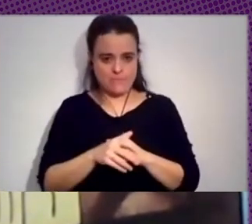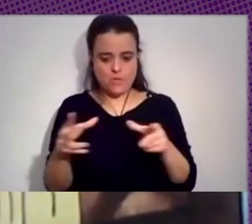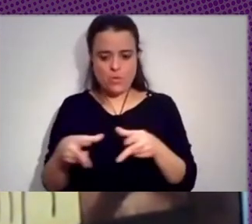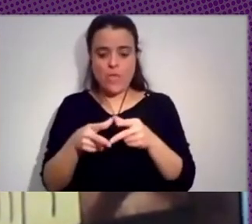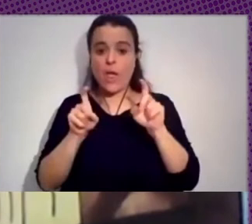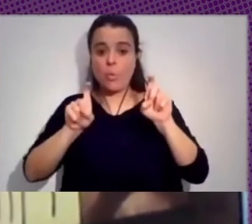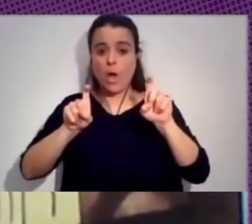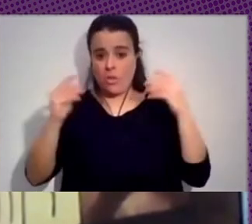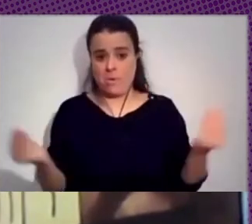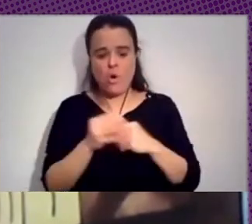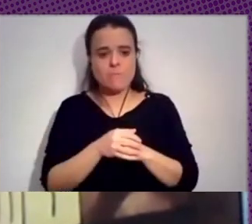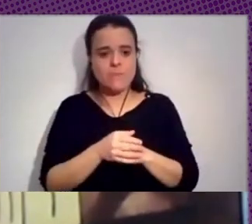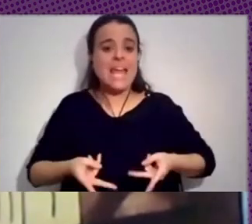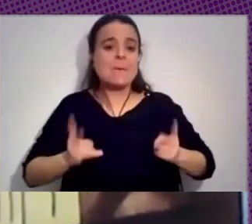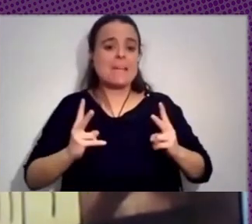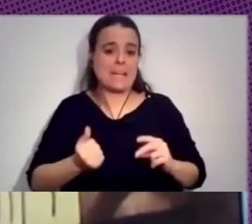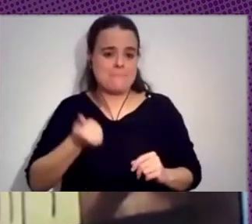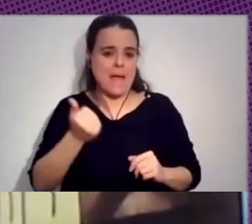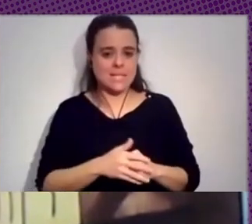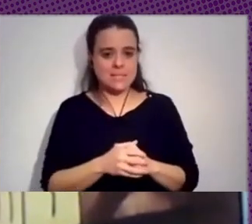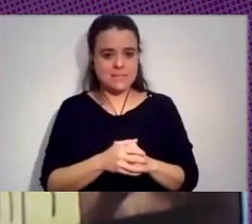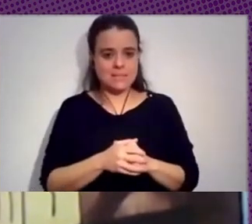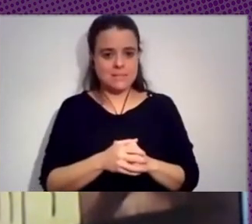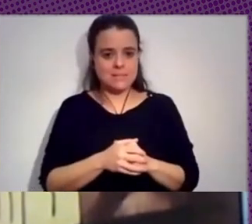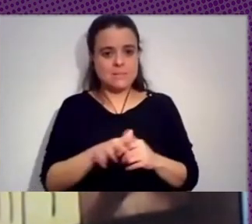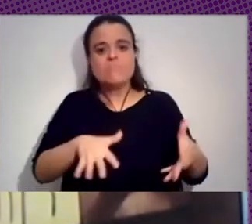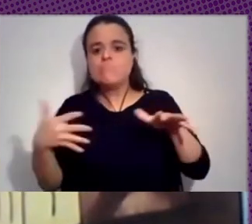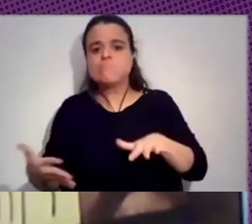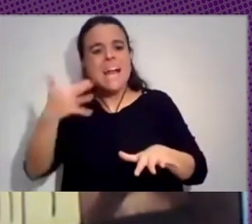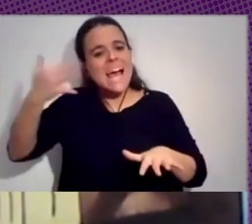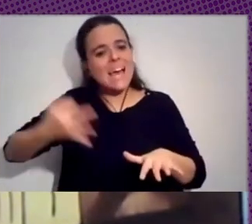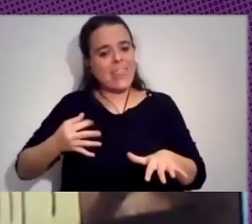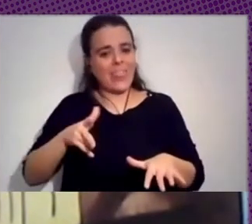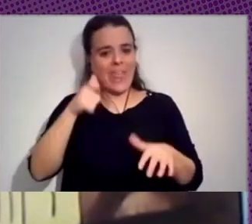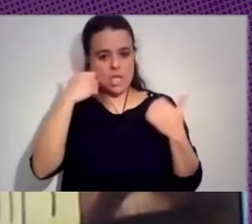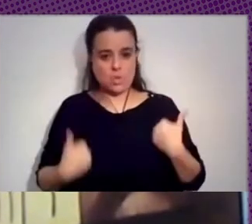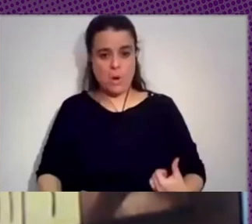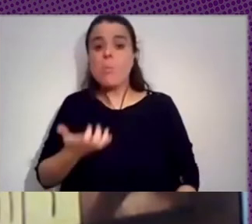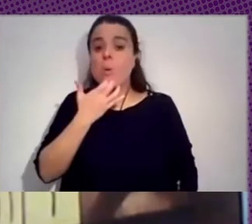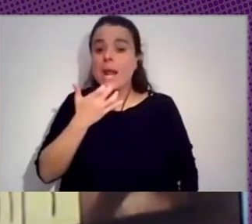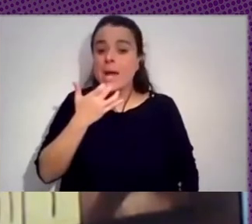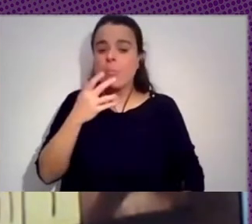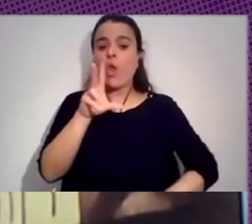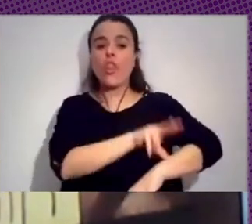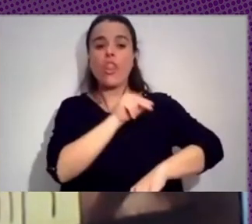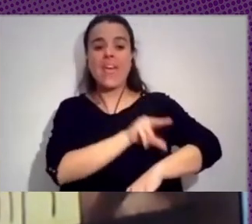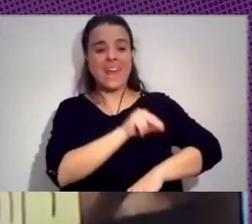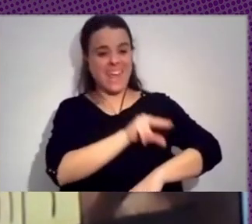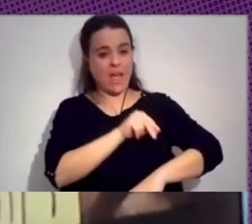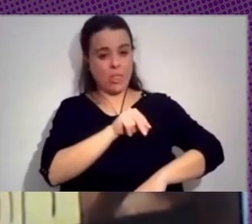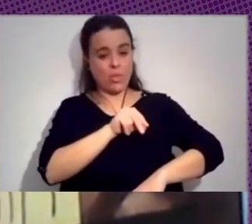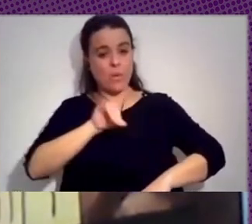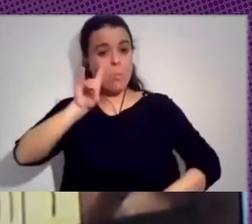libertad, con un ejercicio pleno de los derechos humanos. Y esa fue la posición que planteó por ejemplo el delegado de Bolivia, que de alguna